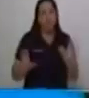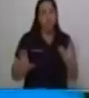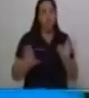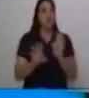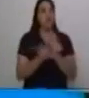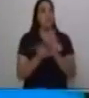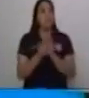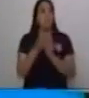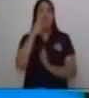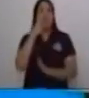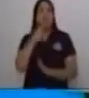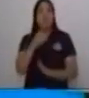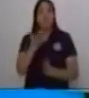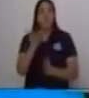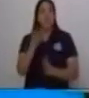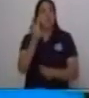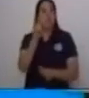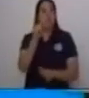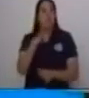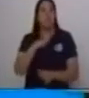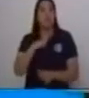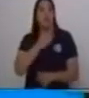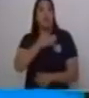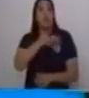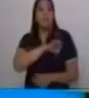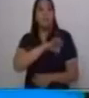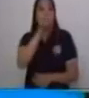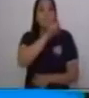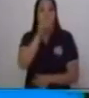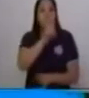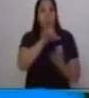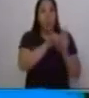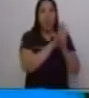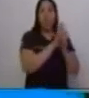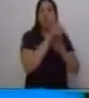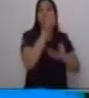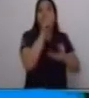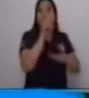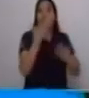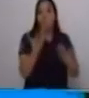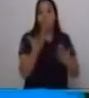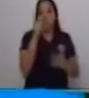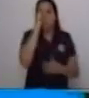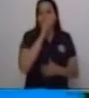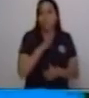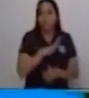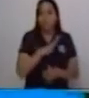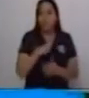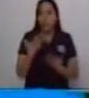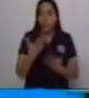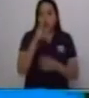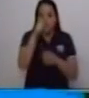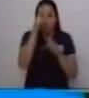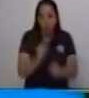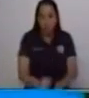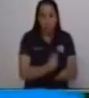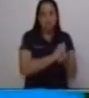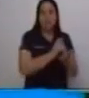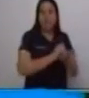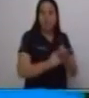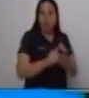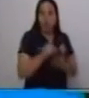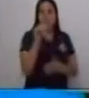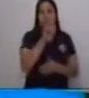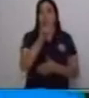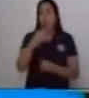Son impersonales. Recuerda que estamos trabajando en tu cuaderno de comunicación y lenguaje y puedes ir trabajando y apuntando conmigo. Quien esté